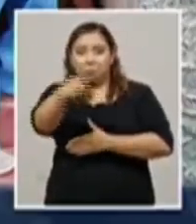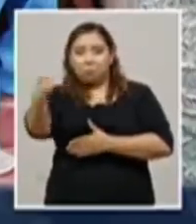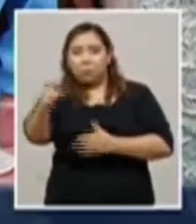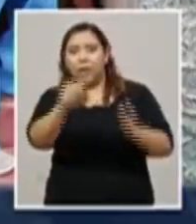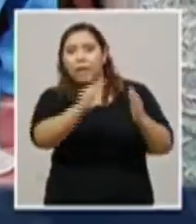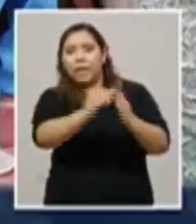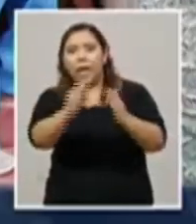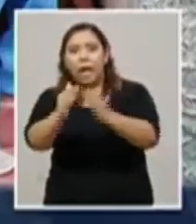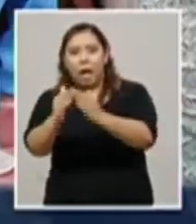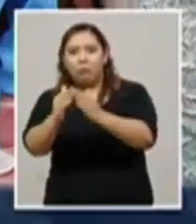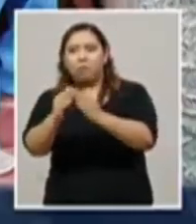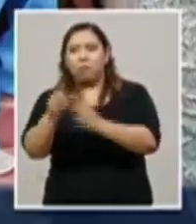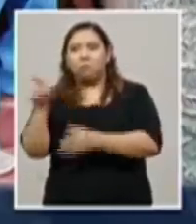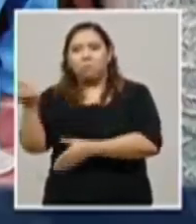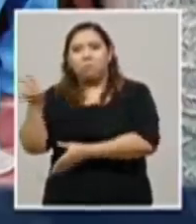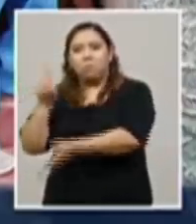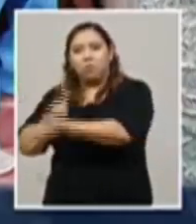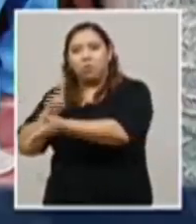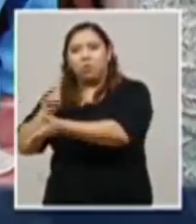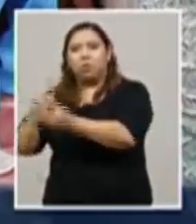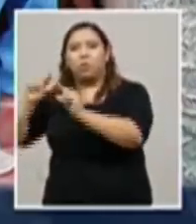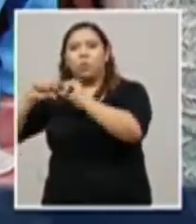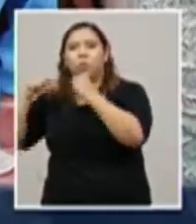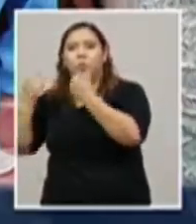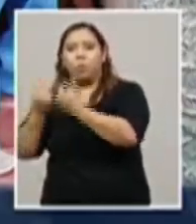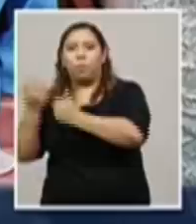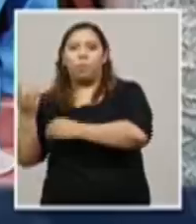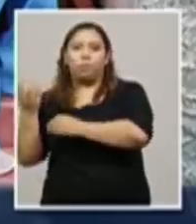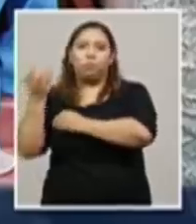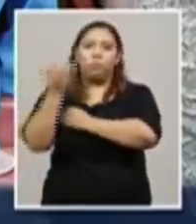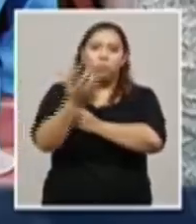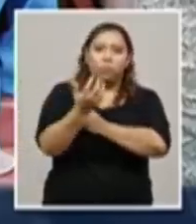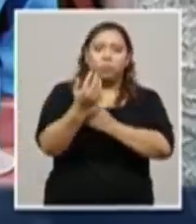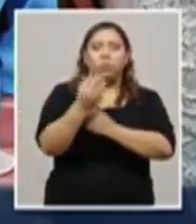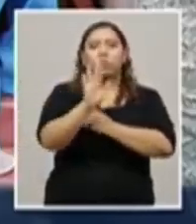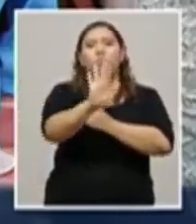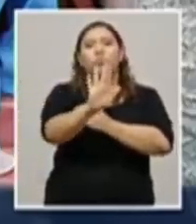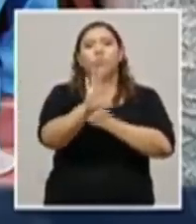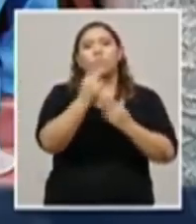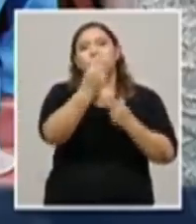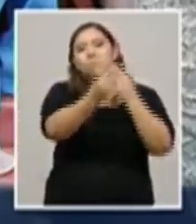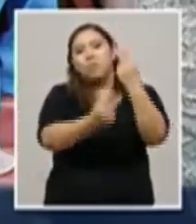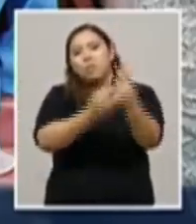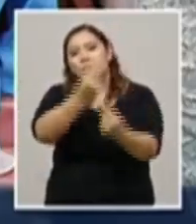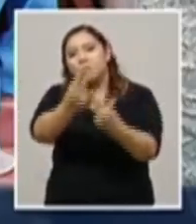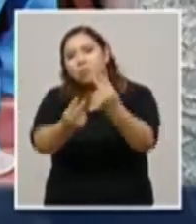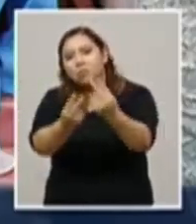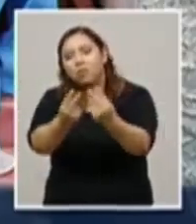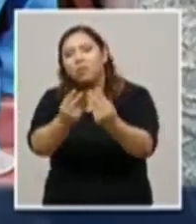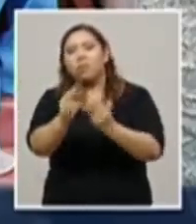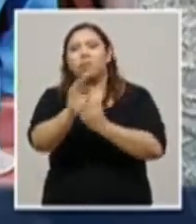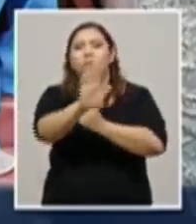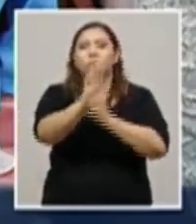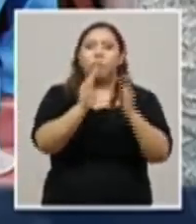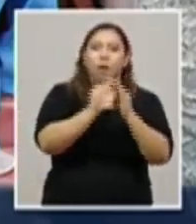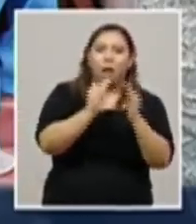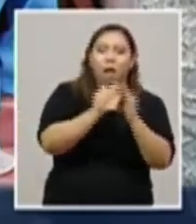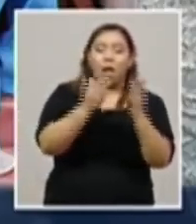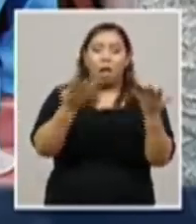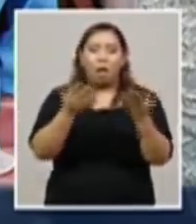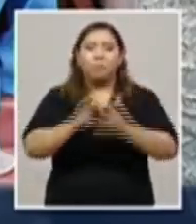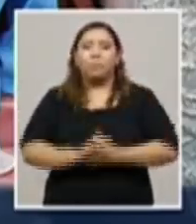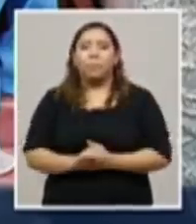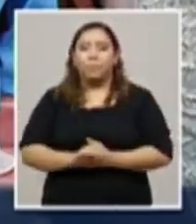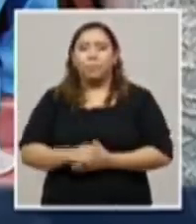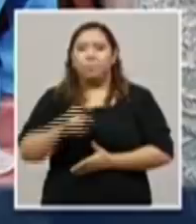brigadas contra el COVID-19. Ellos van hasta su casa, puerta por puerta, buscando darle a usted una atención